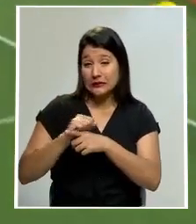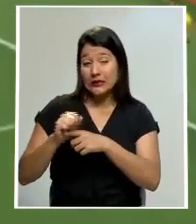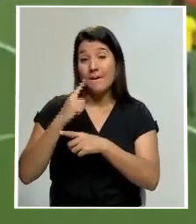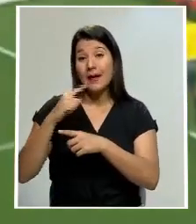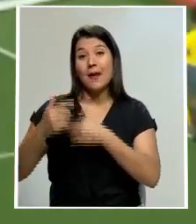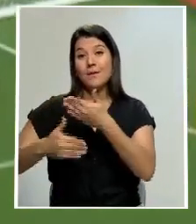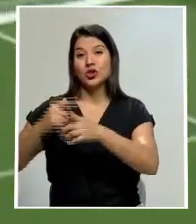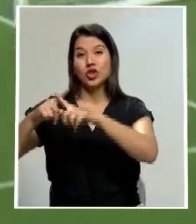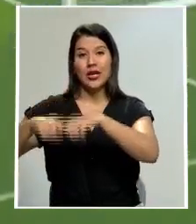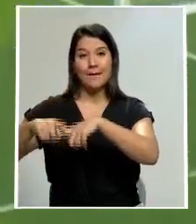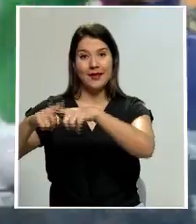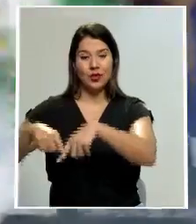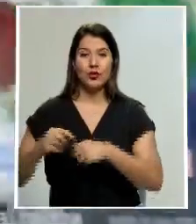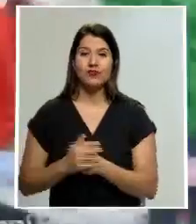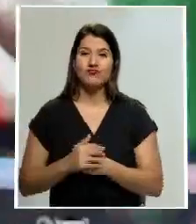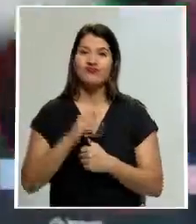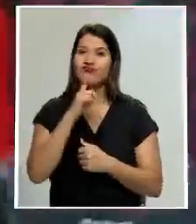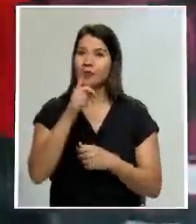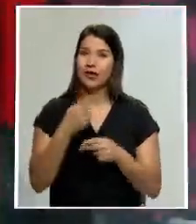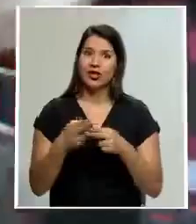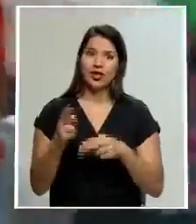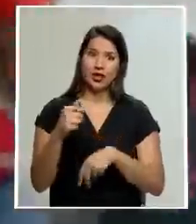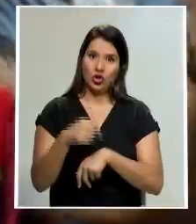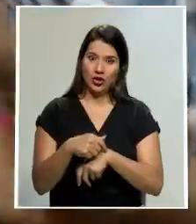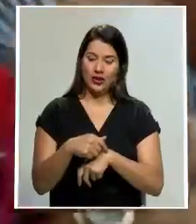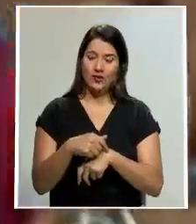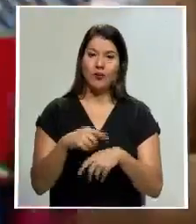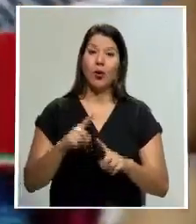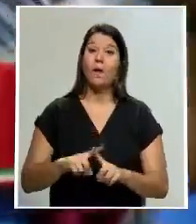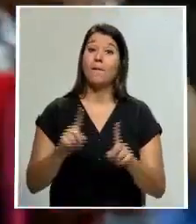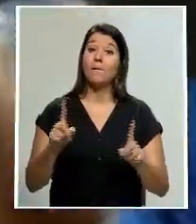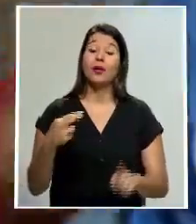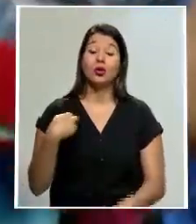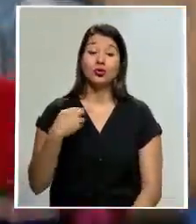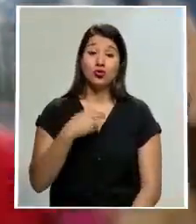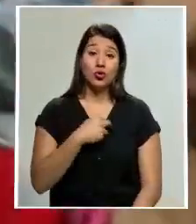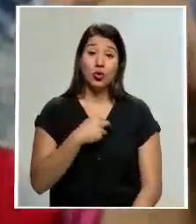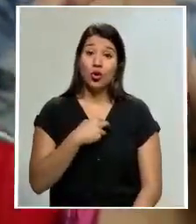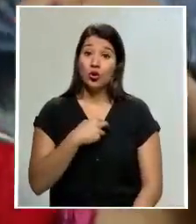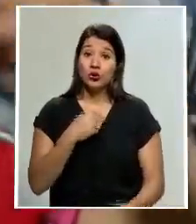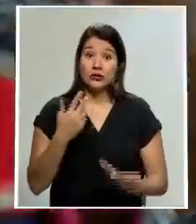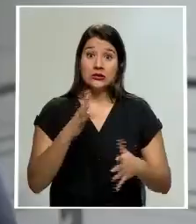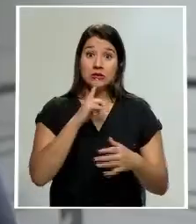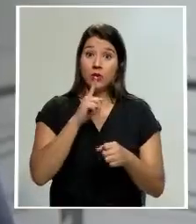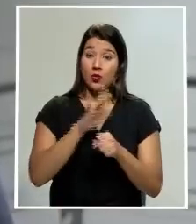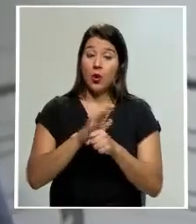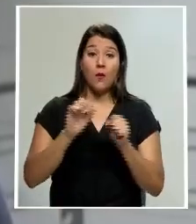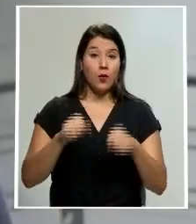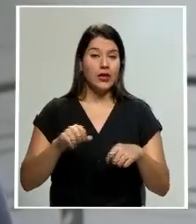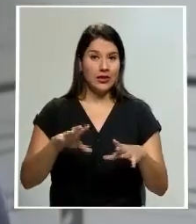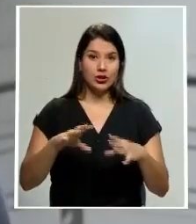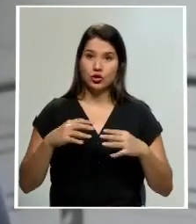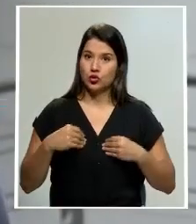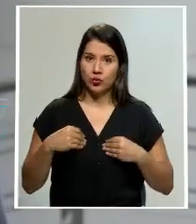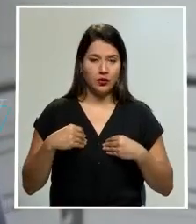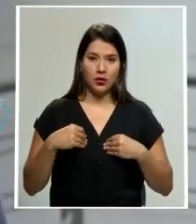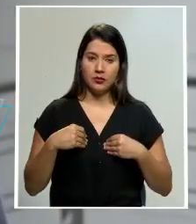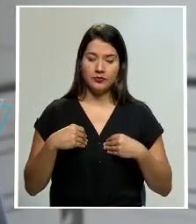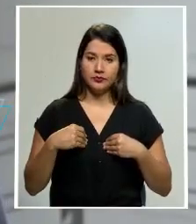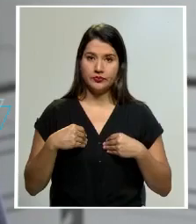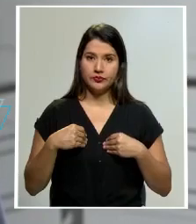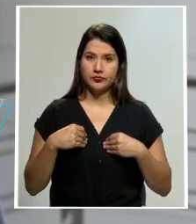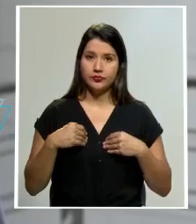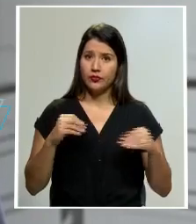Evidentemente es corto el tiempo, pero nosotros nos hemos comprometido a asumir esto 24-7